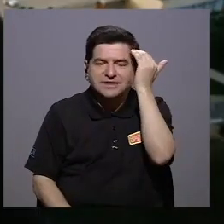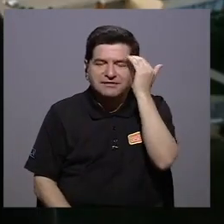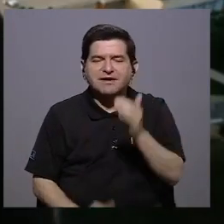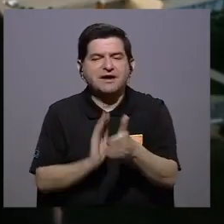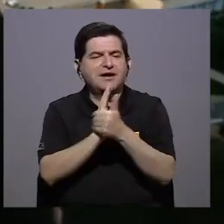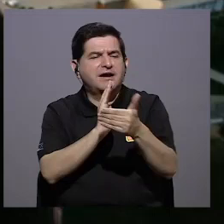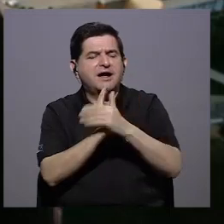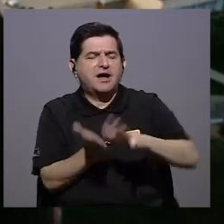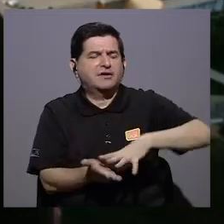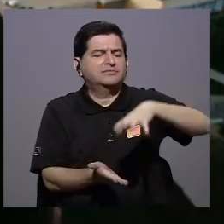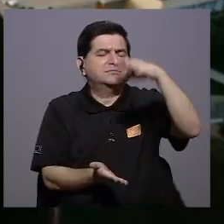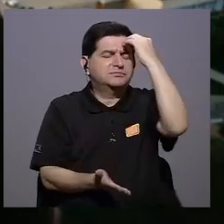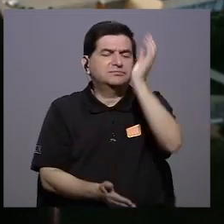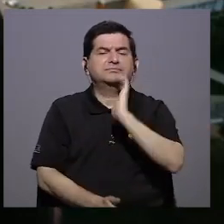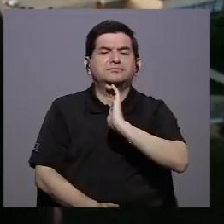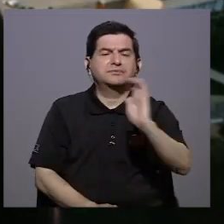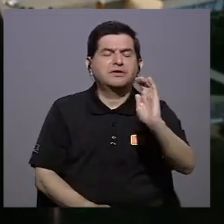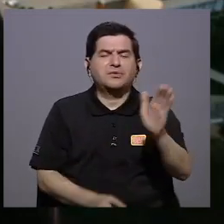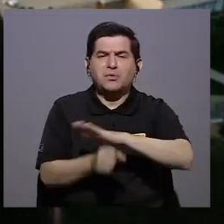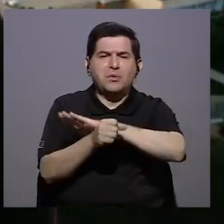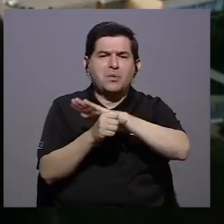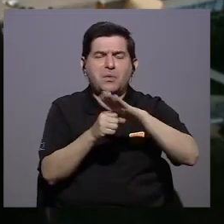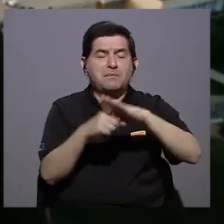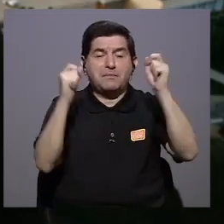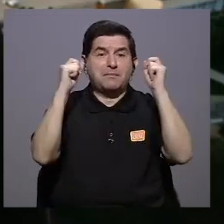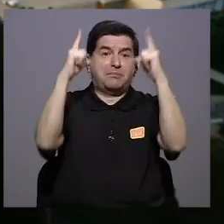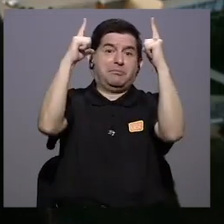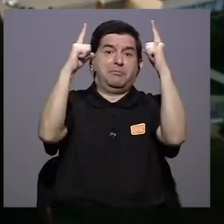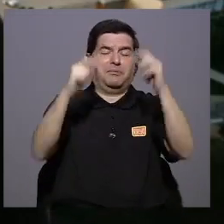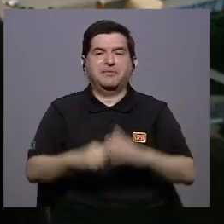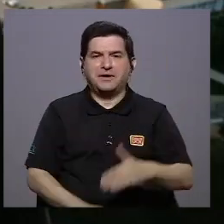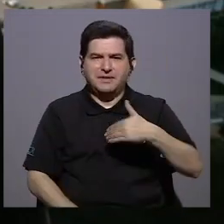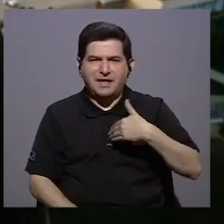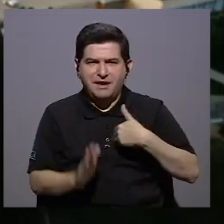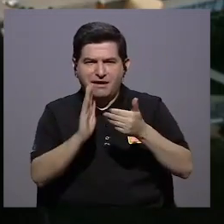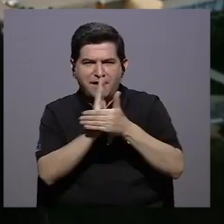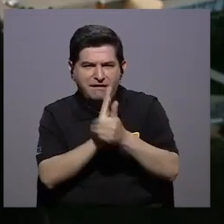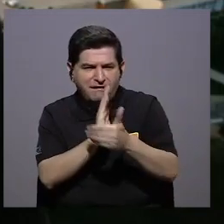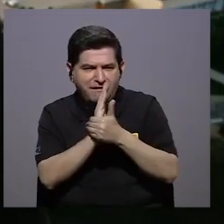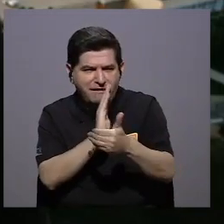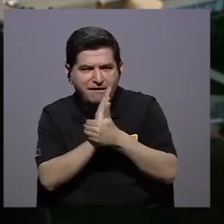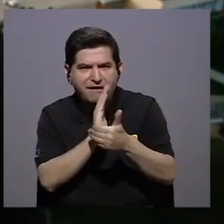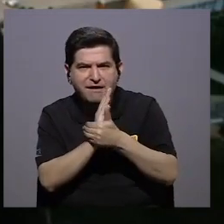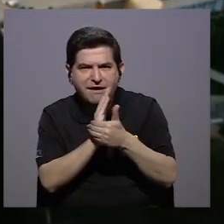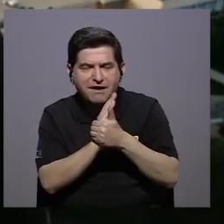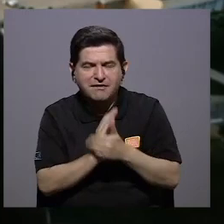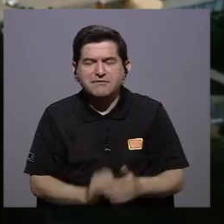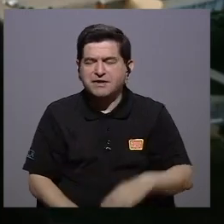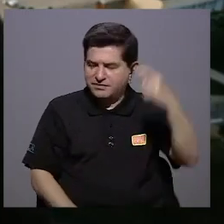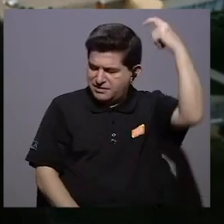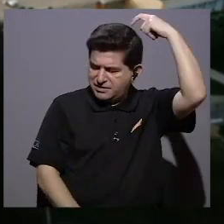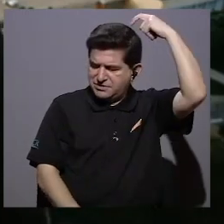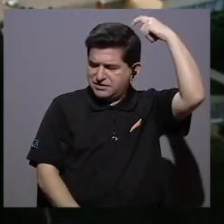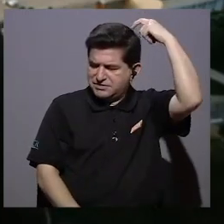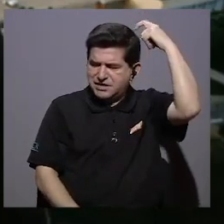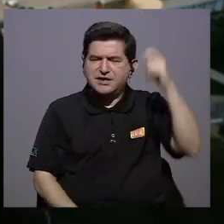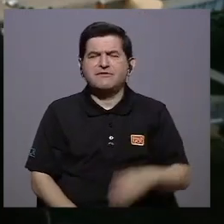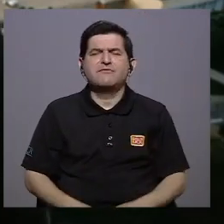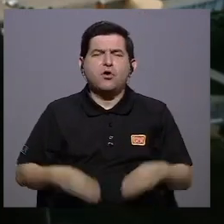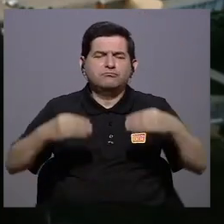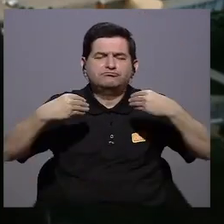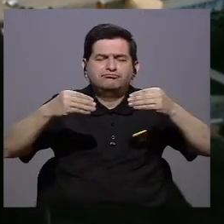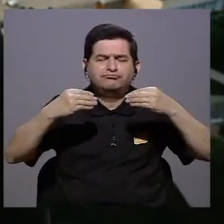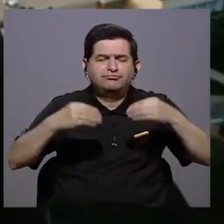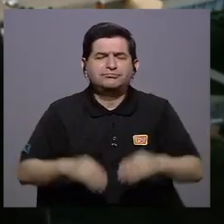que la capacidad de aprendizaje de los pequeños es absolutamente impresionante, son unos cerebros muy plásticos,